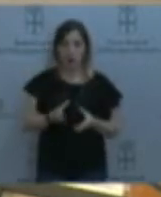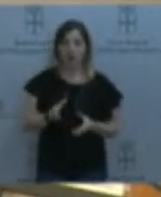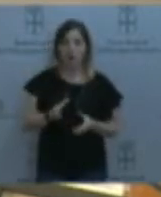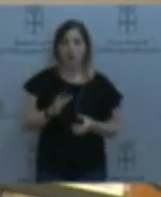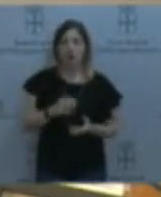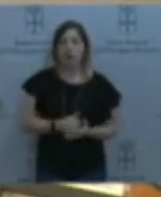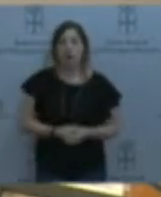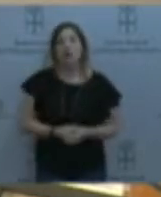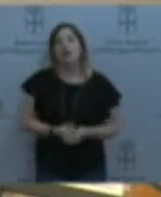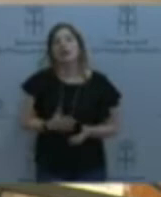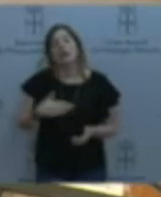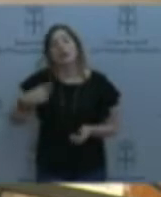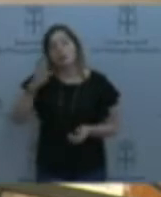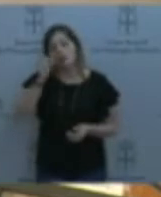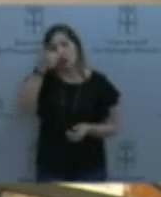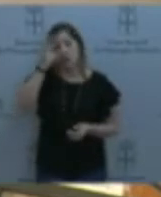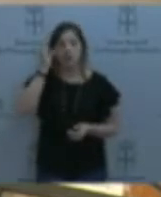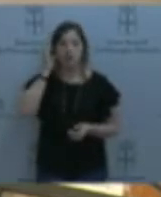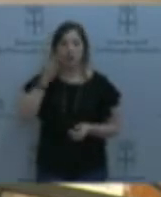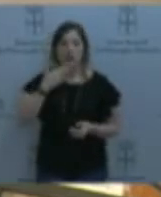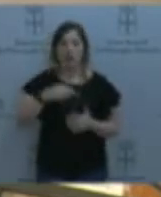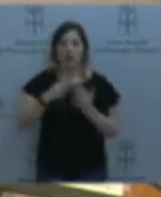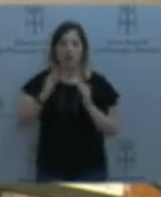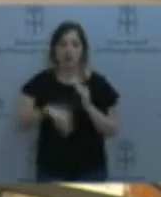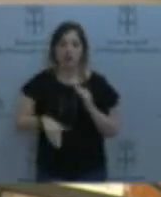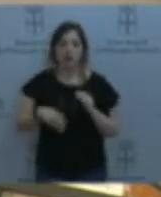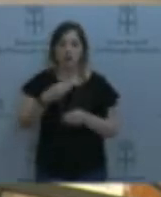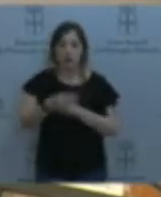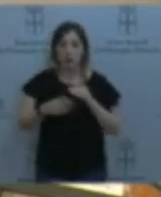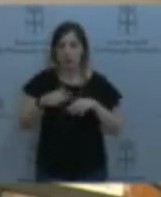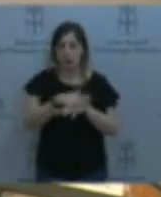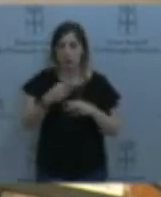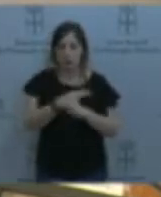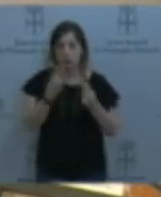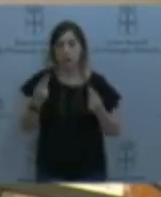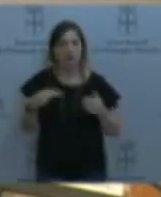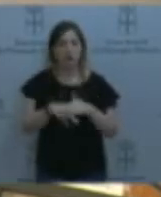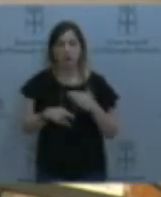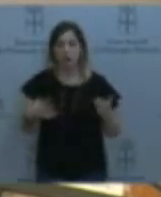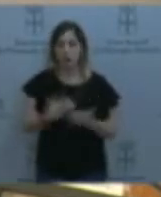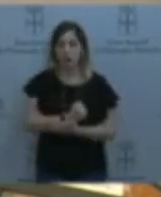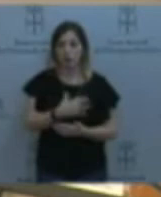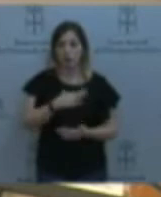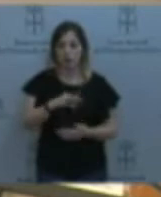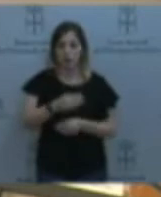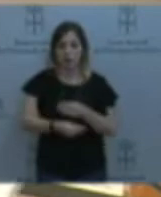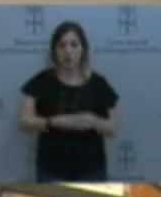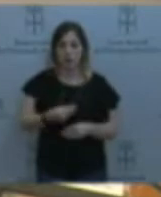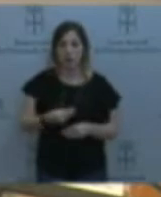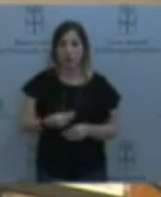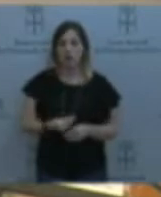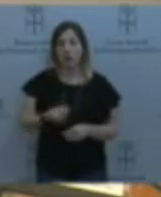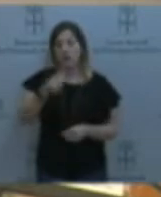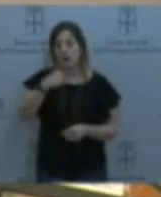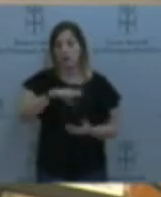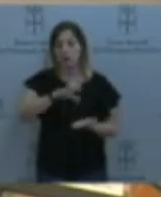utilicen toda la red pública y todos los recursos normalizados, no siendo en el centro de protección específico para menores con problemas